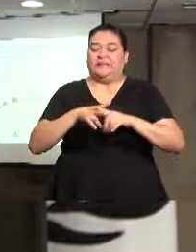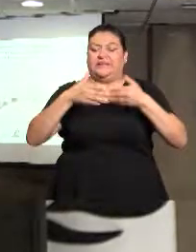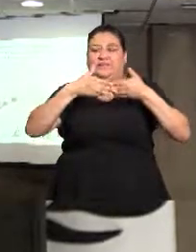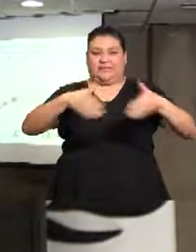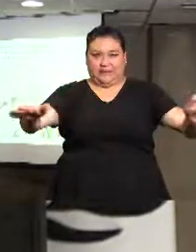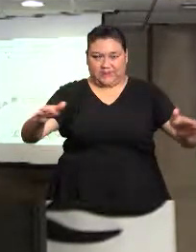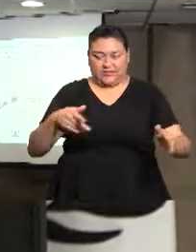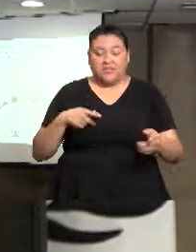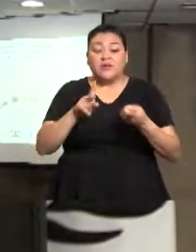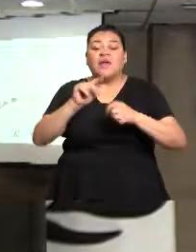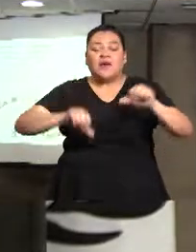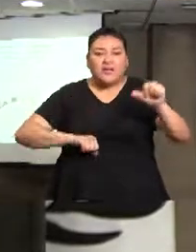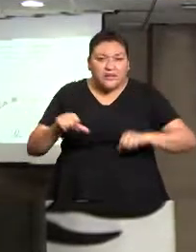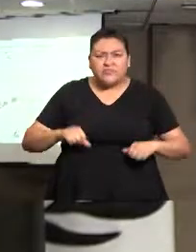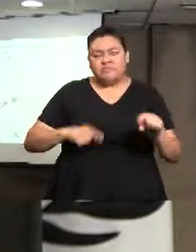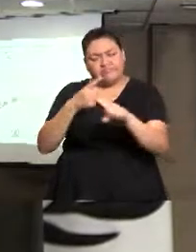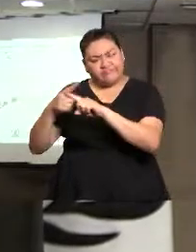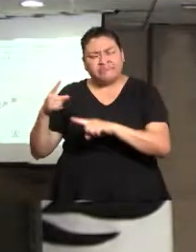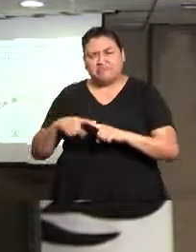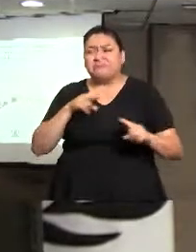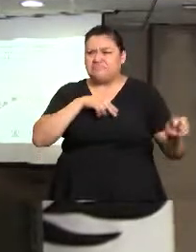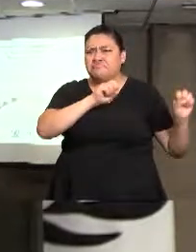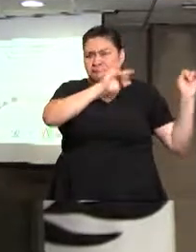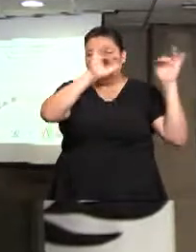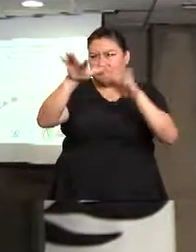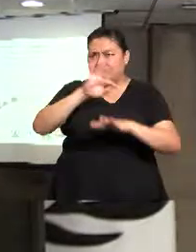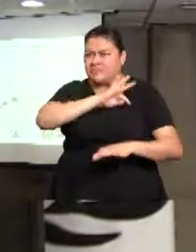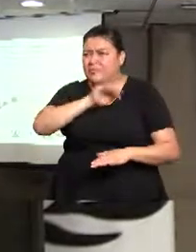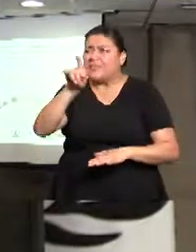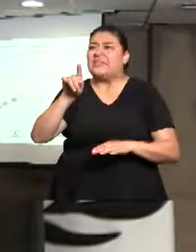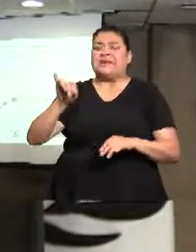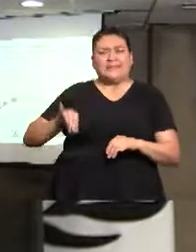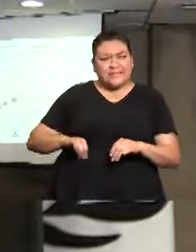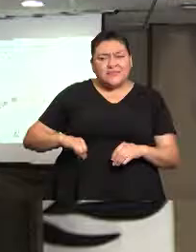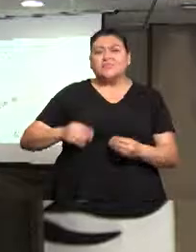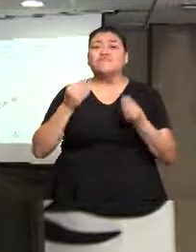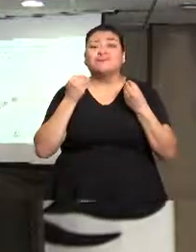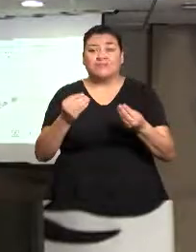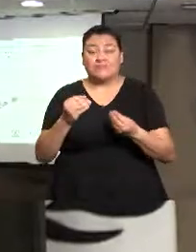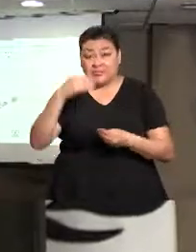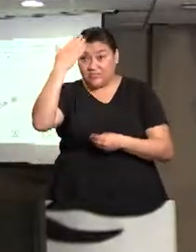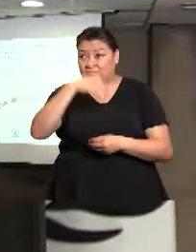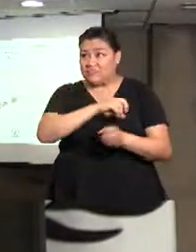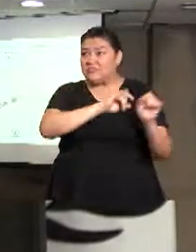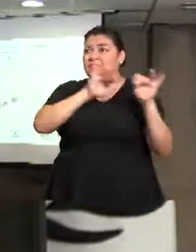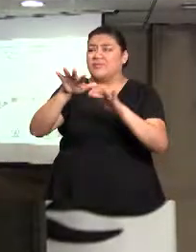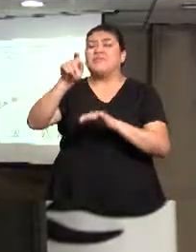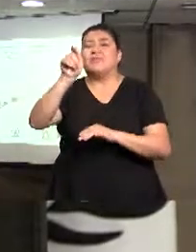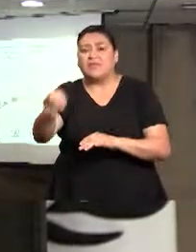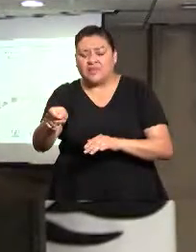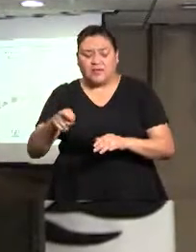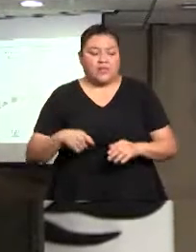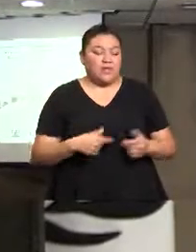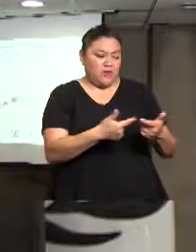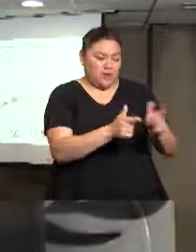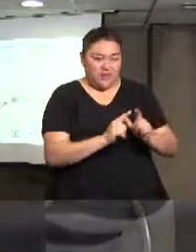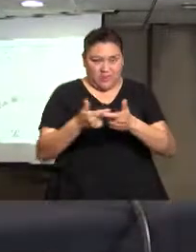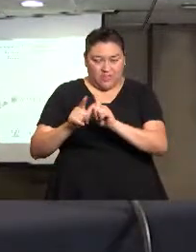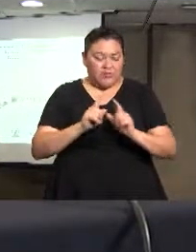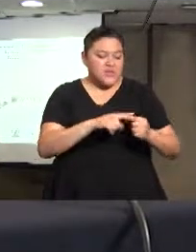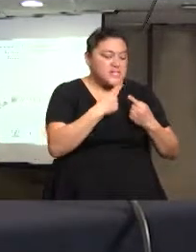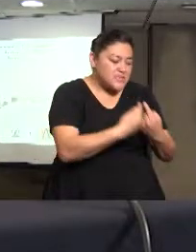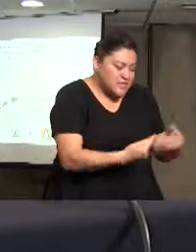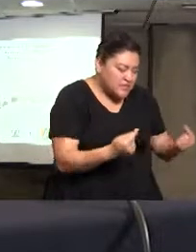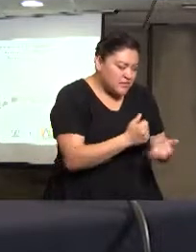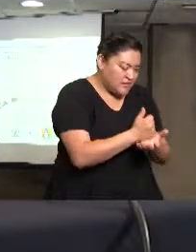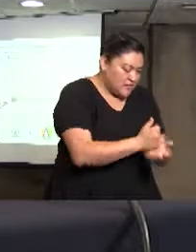Van a haber varias actividades, va a estar bastante interesante. Tenemos actividades que van desde trabajo, vamos a estar trabajando con niños,